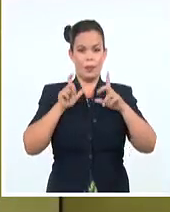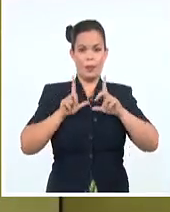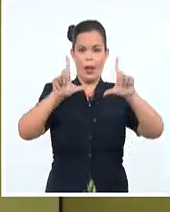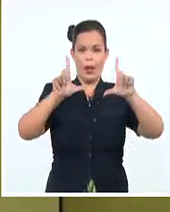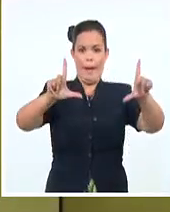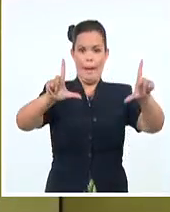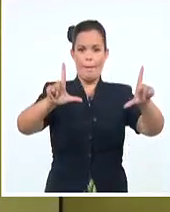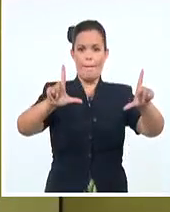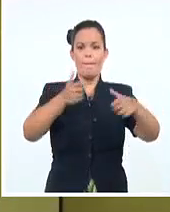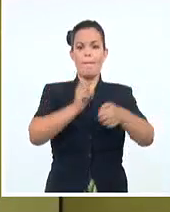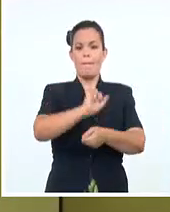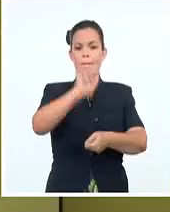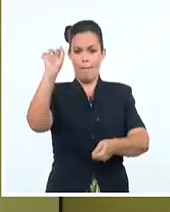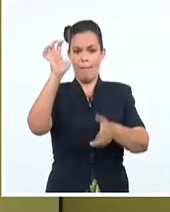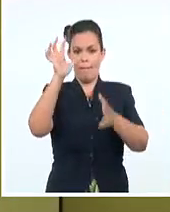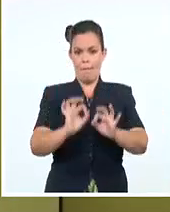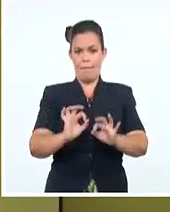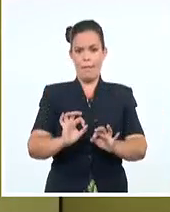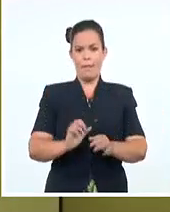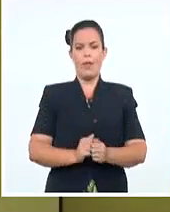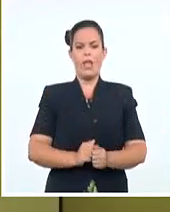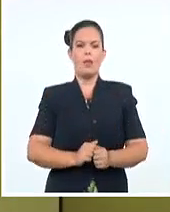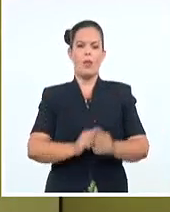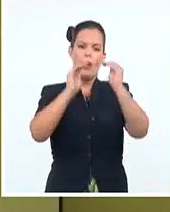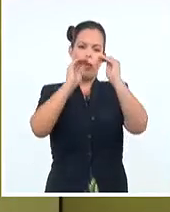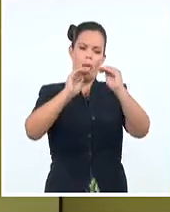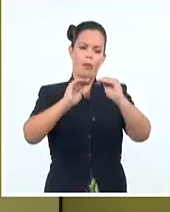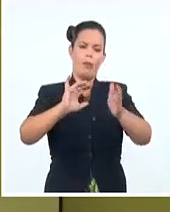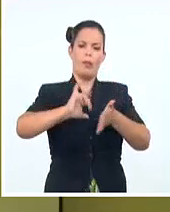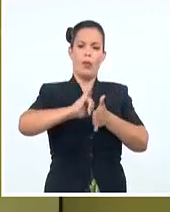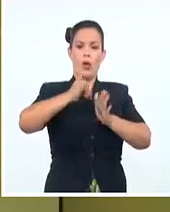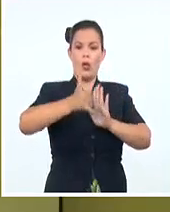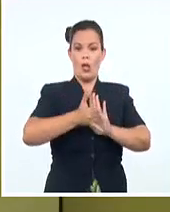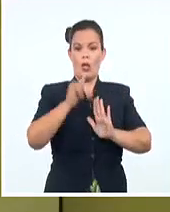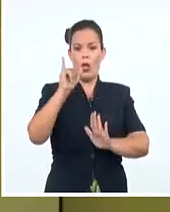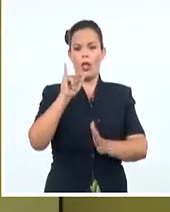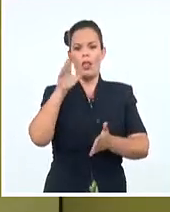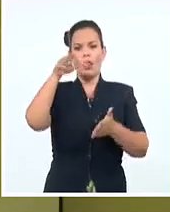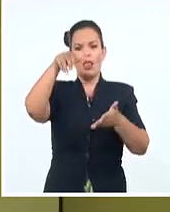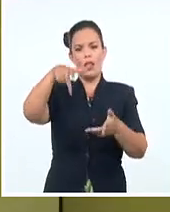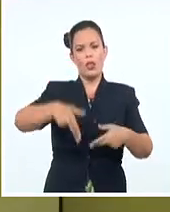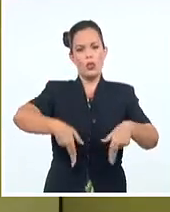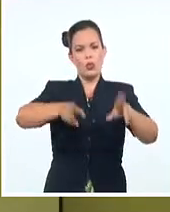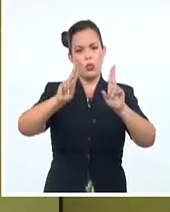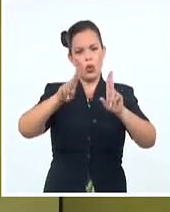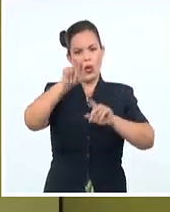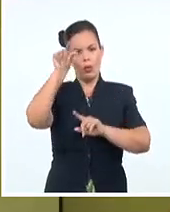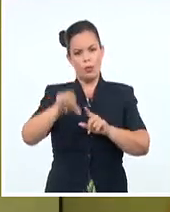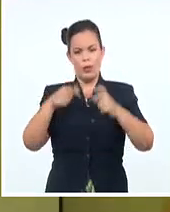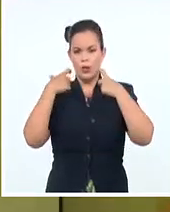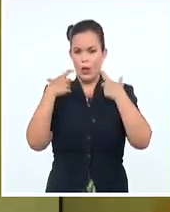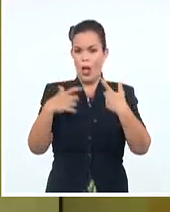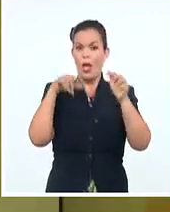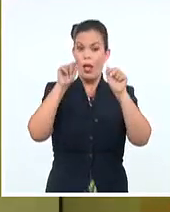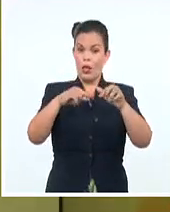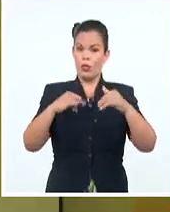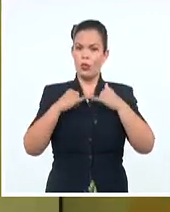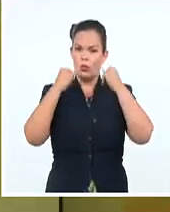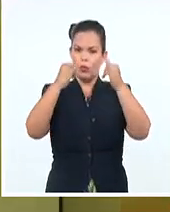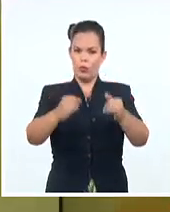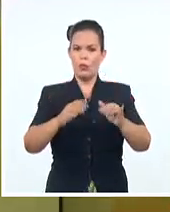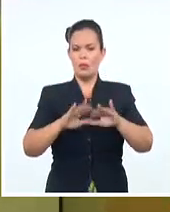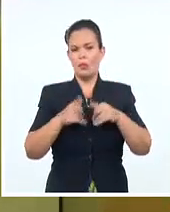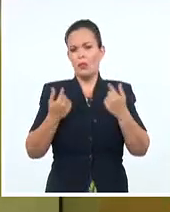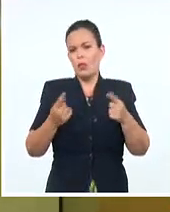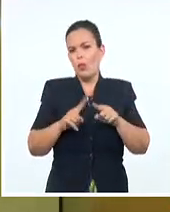Comunitaria 2021 en las categorías de Proyectos, Institución y Personalidades se incluye entre las noticias de la jornada por el